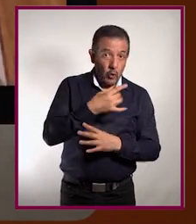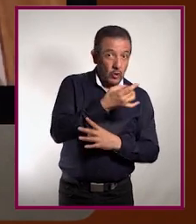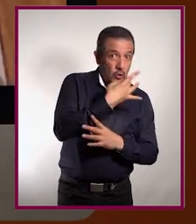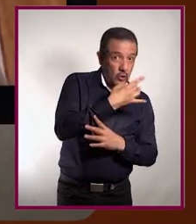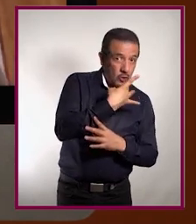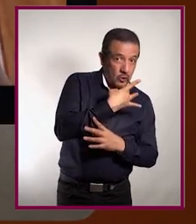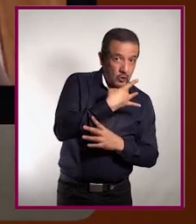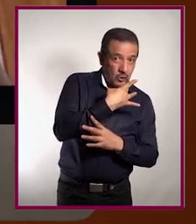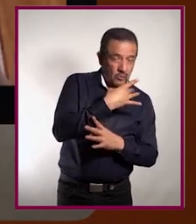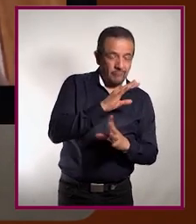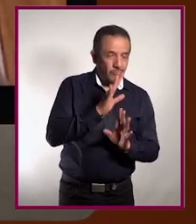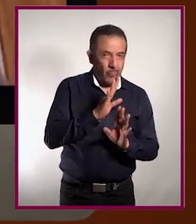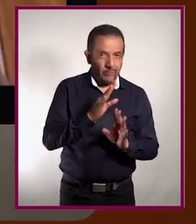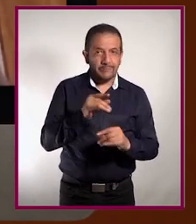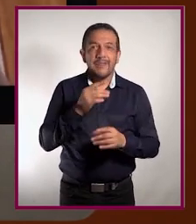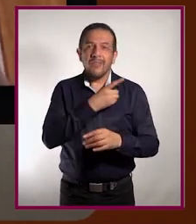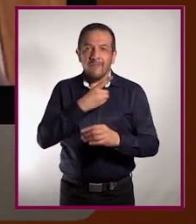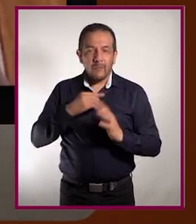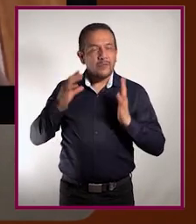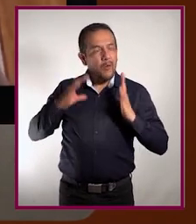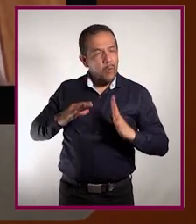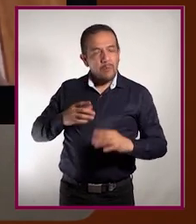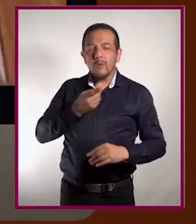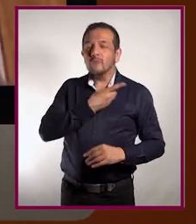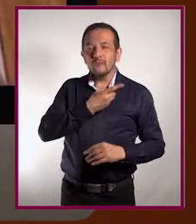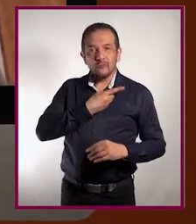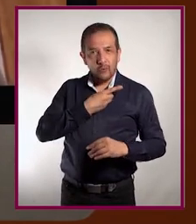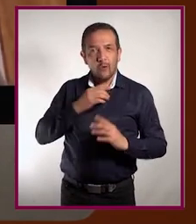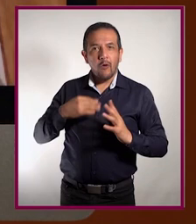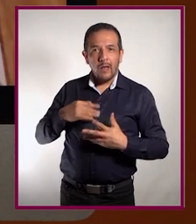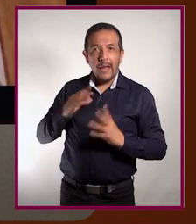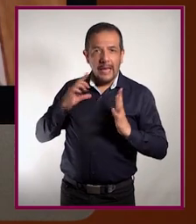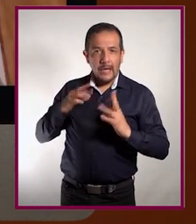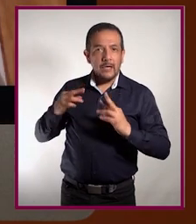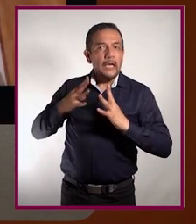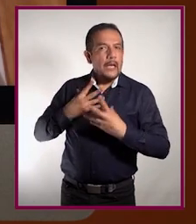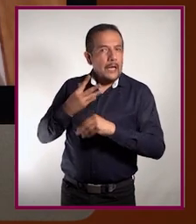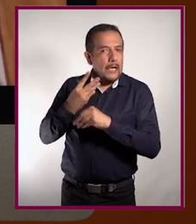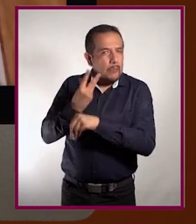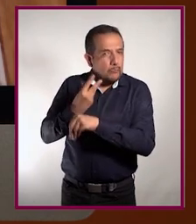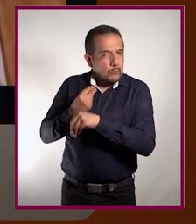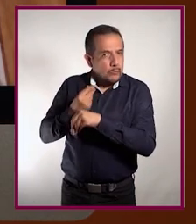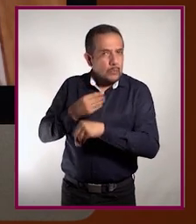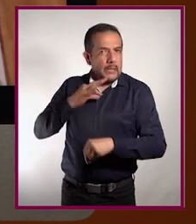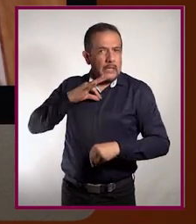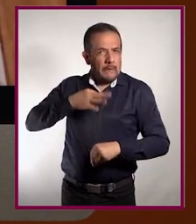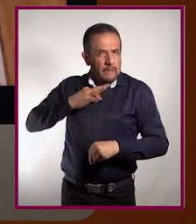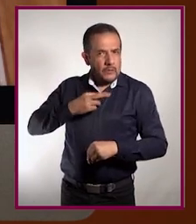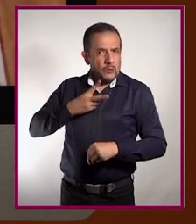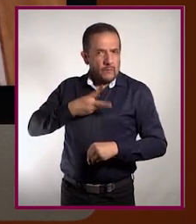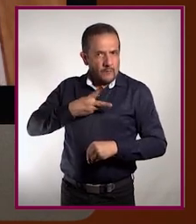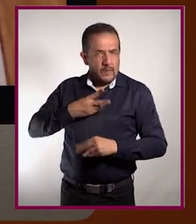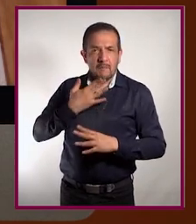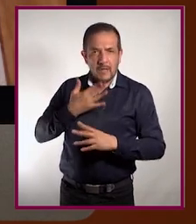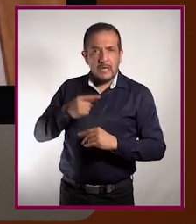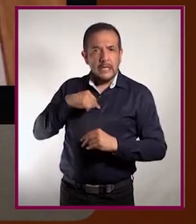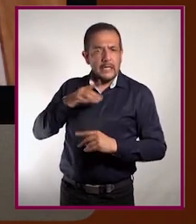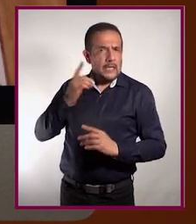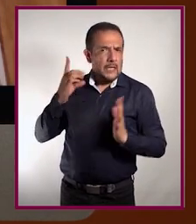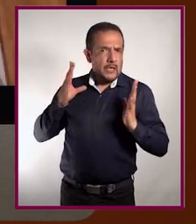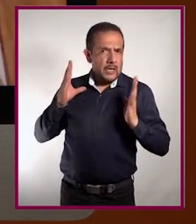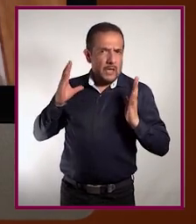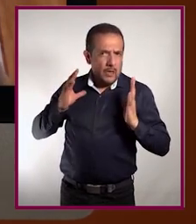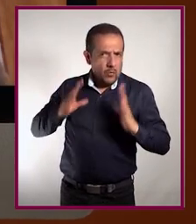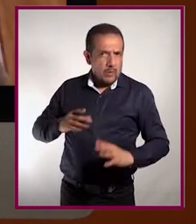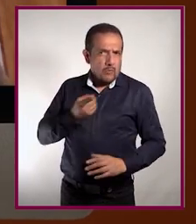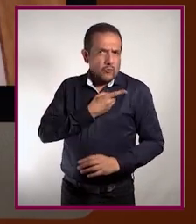antibióticos, ¿no? O sea, lo que tenemos que hacer es dejar que nuestro cuerpo solito resuelva el proceso infeccioso viral y salgamos de él,